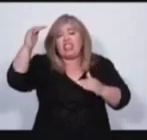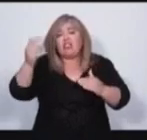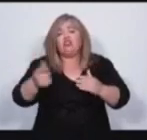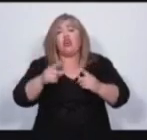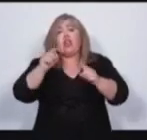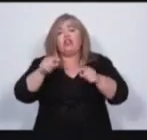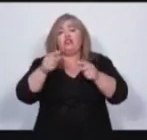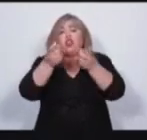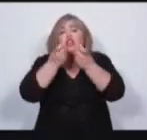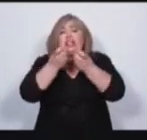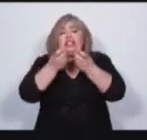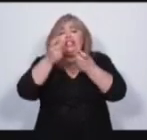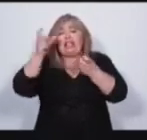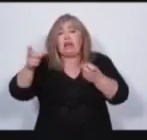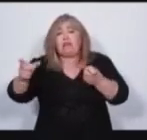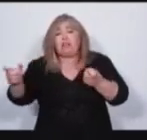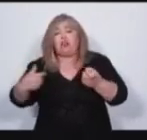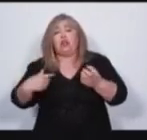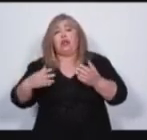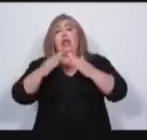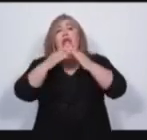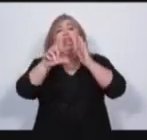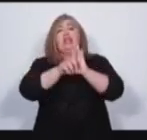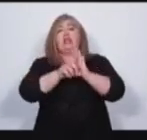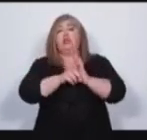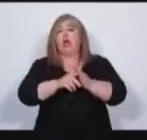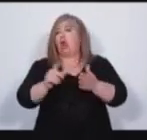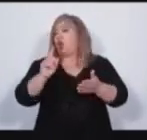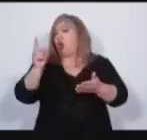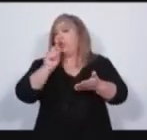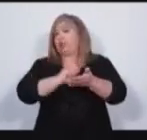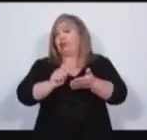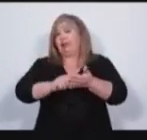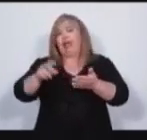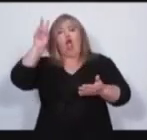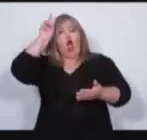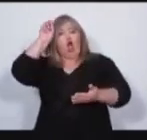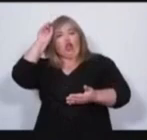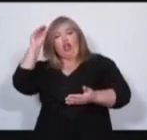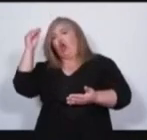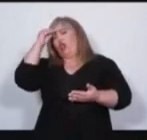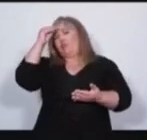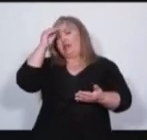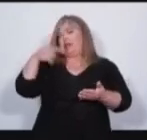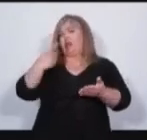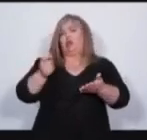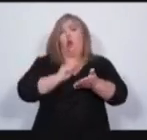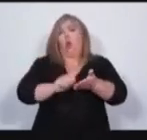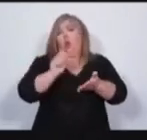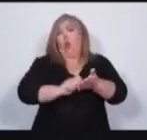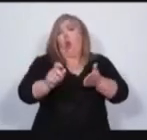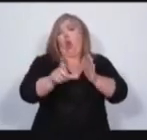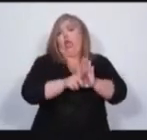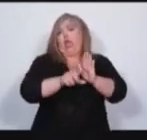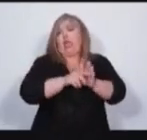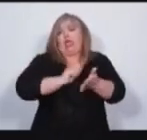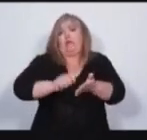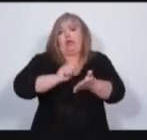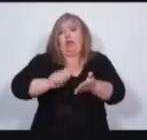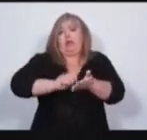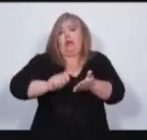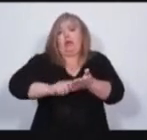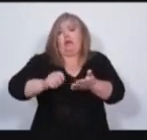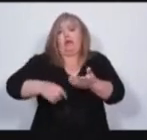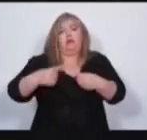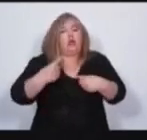gente. La legislatura debe dejar de ser una escribanía de Cornejo y de Marchi, como lo han sido estos últimos ocho años. Pero sobre todo